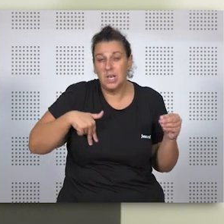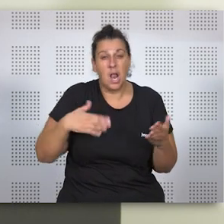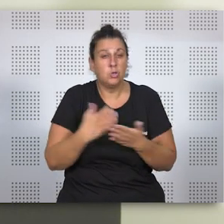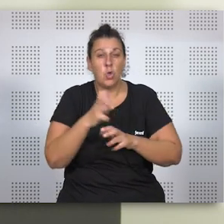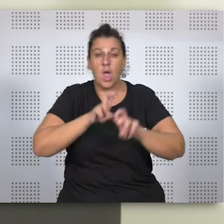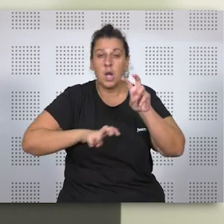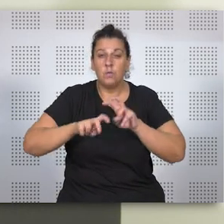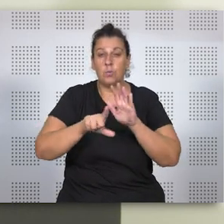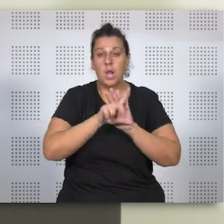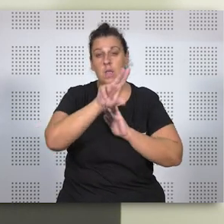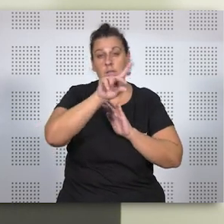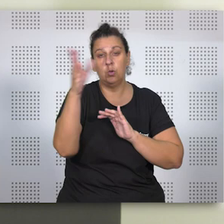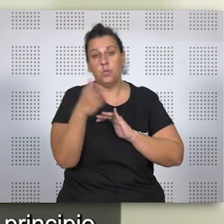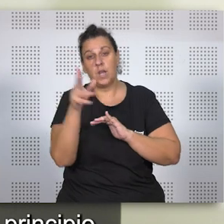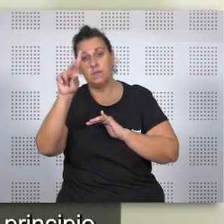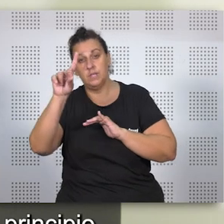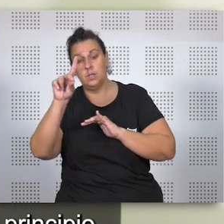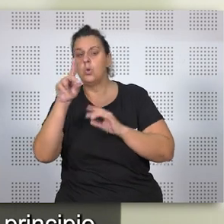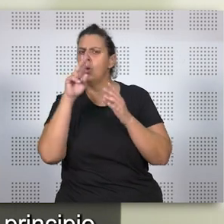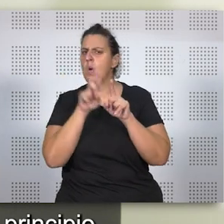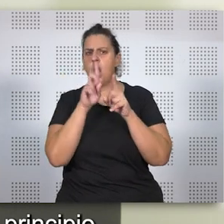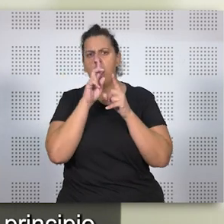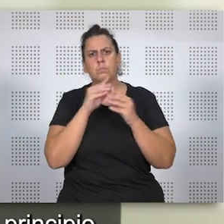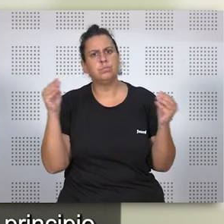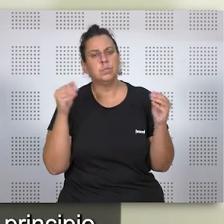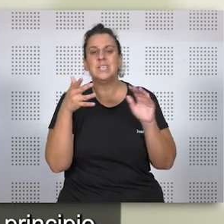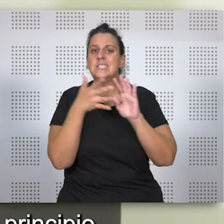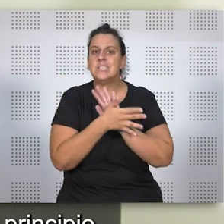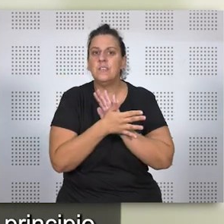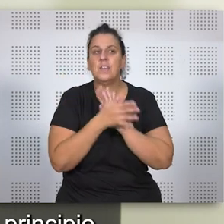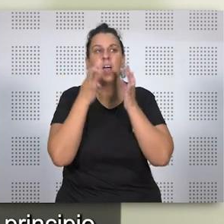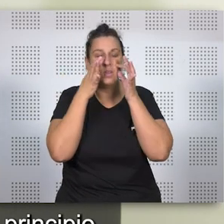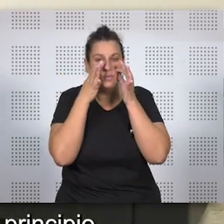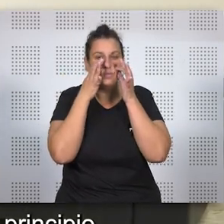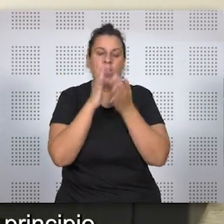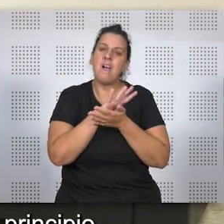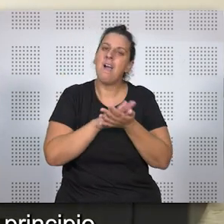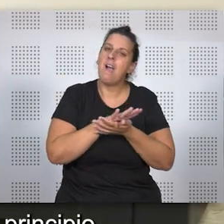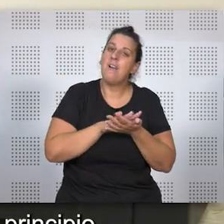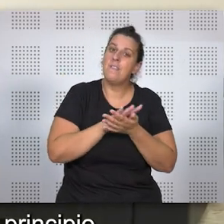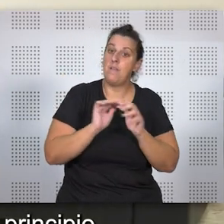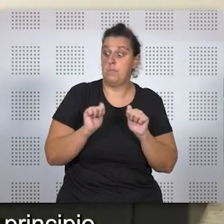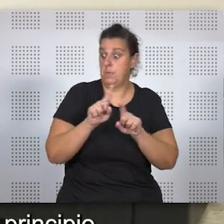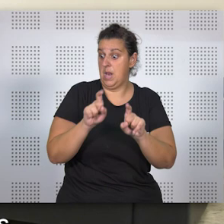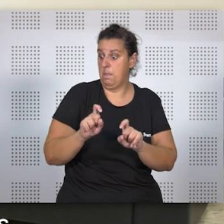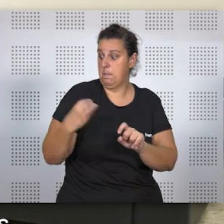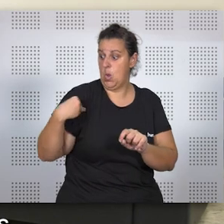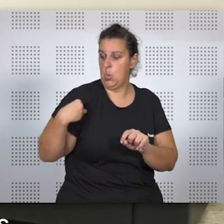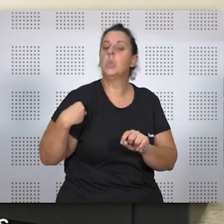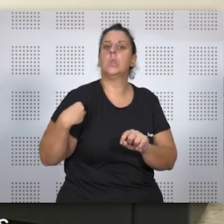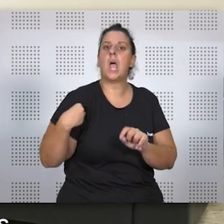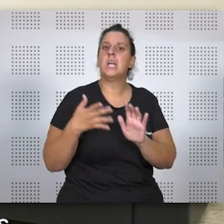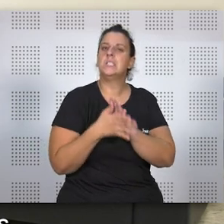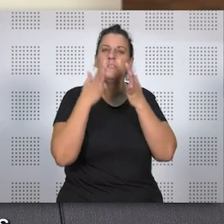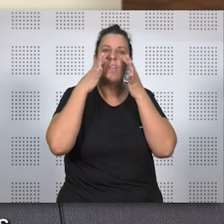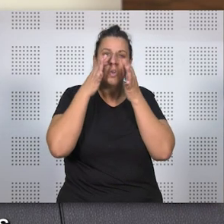esta reforma que ha hecho la ley 2121, ha desaparecido. El significado original del que hablaba al principio en la primera de tus preguntas, había un significado